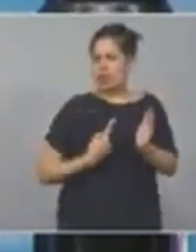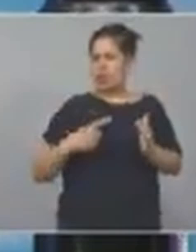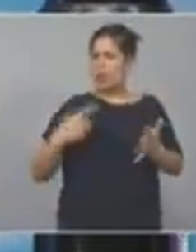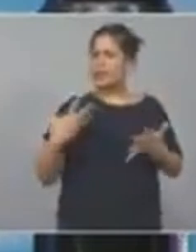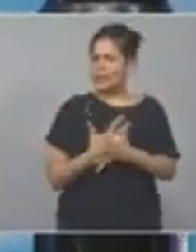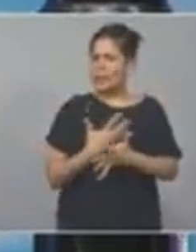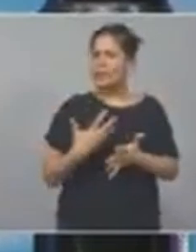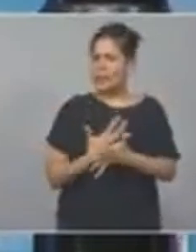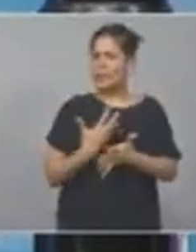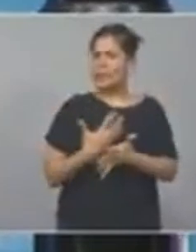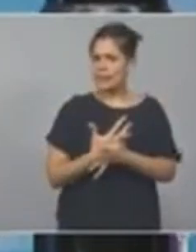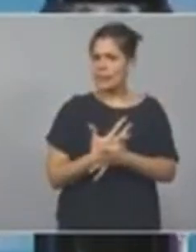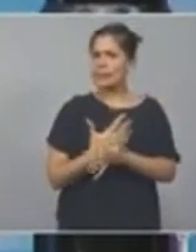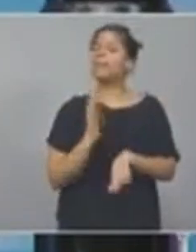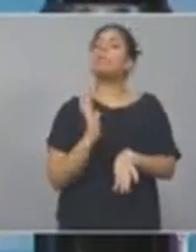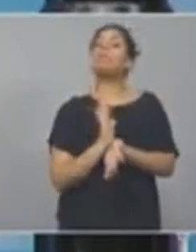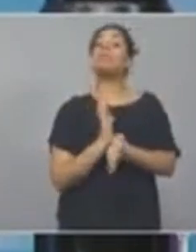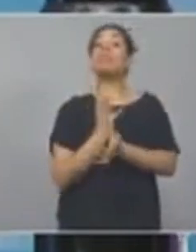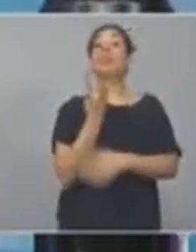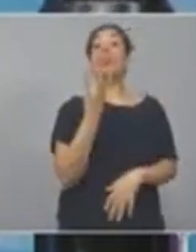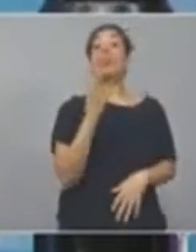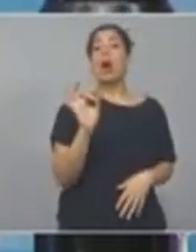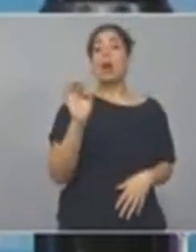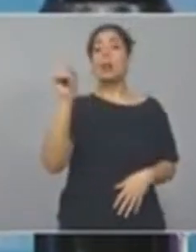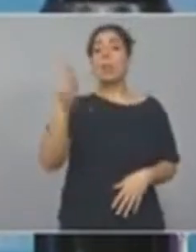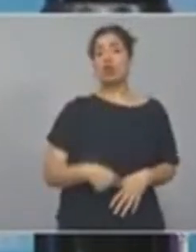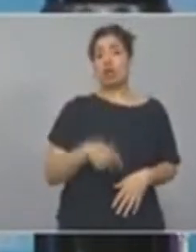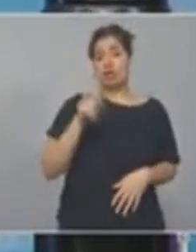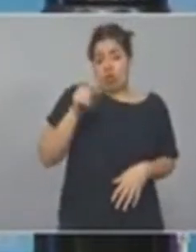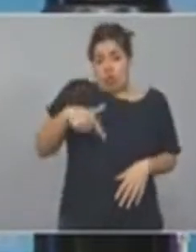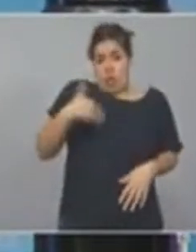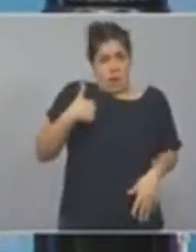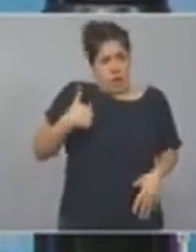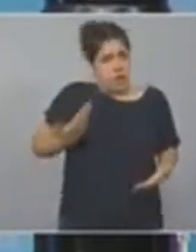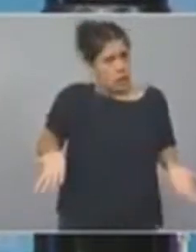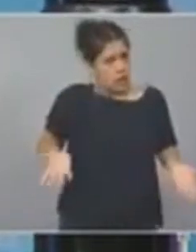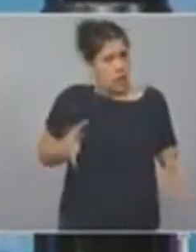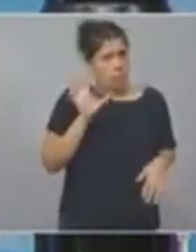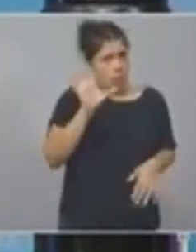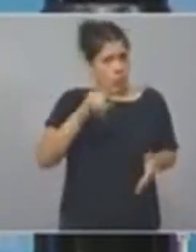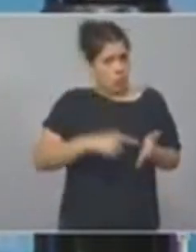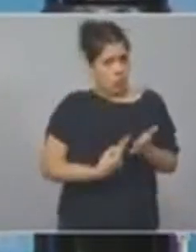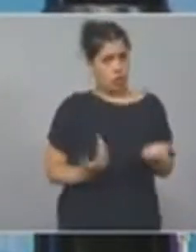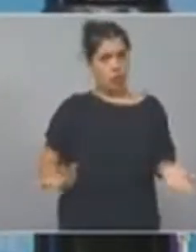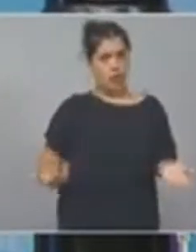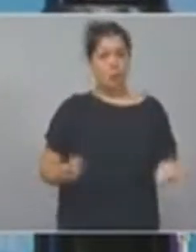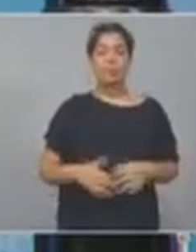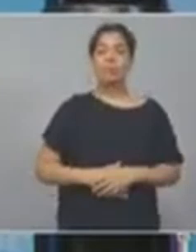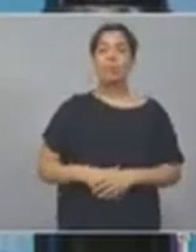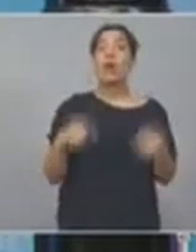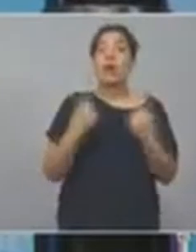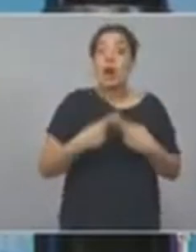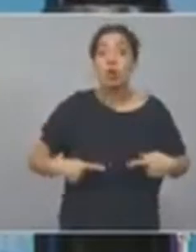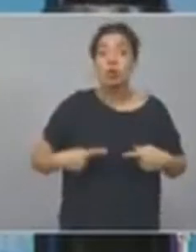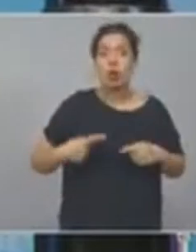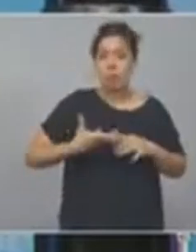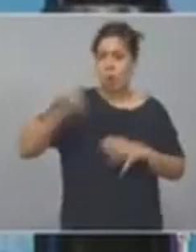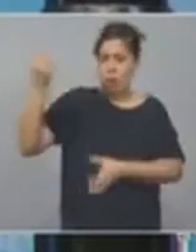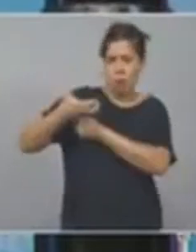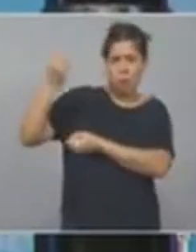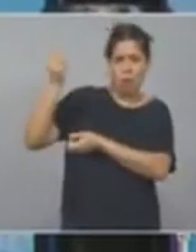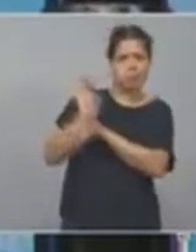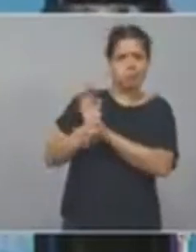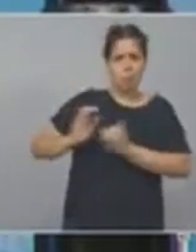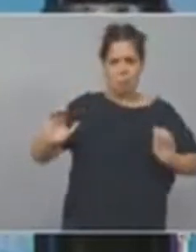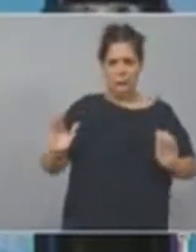representa 40% del país. Es decir, sufrimos caída de los recursos y cada vez más necesidad que